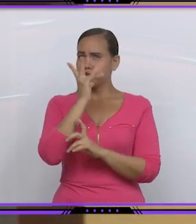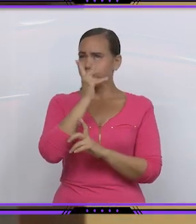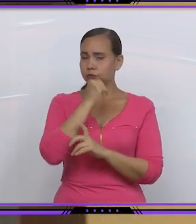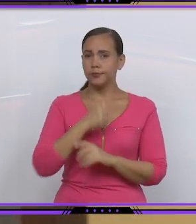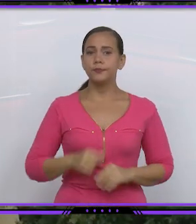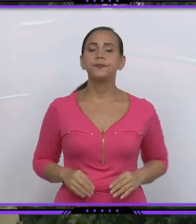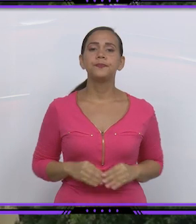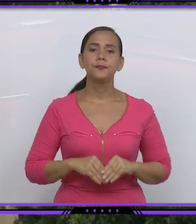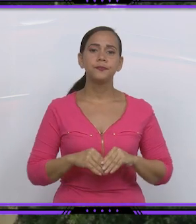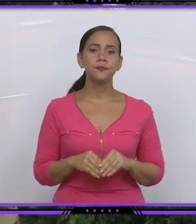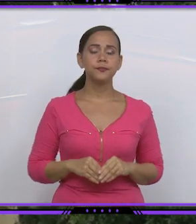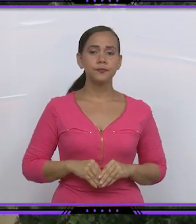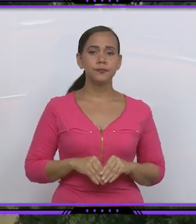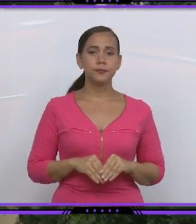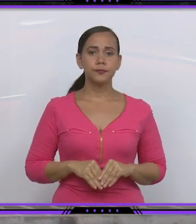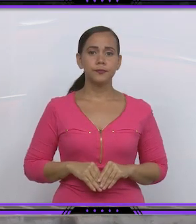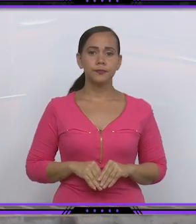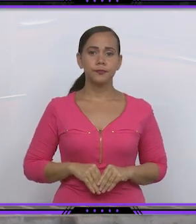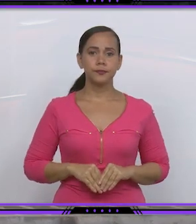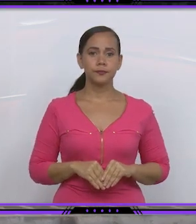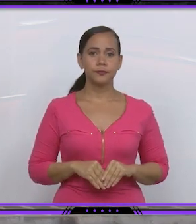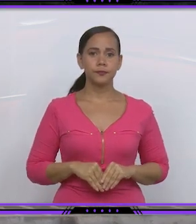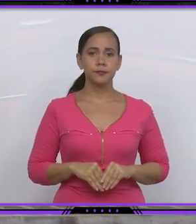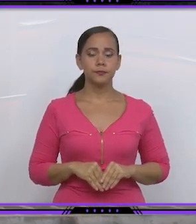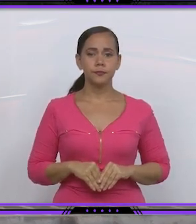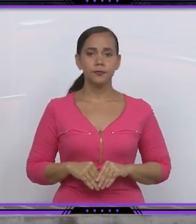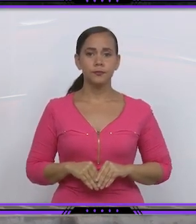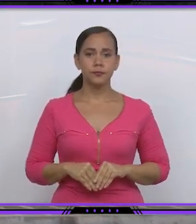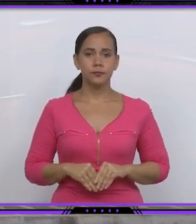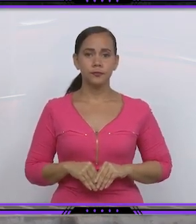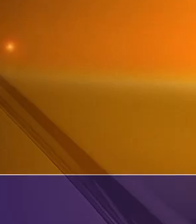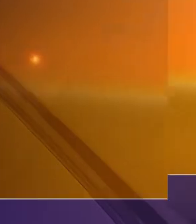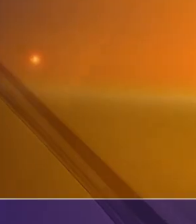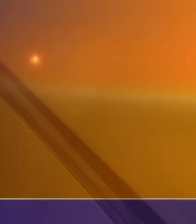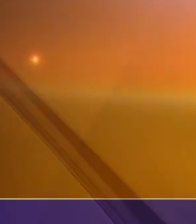Blanca Bonachea Rodríguez Sistema Informativo